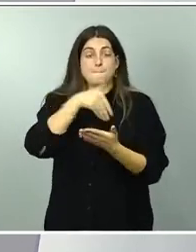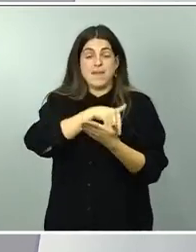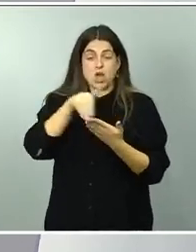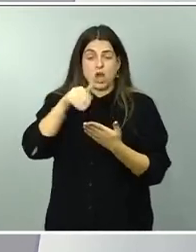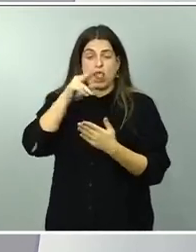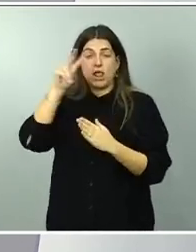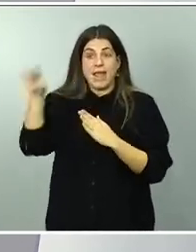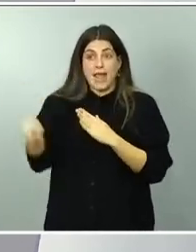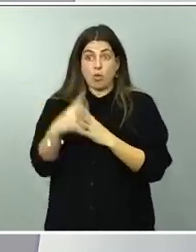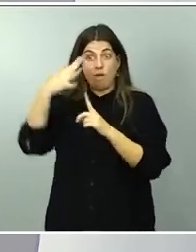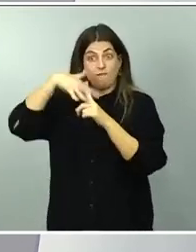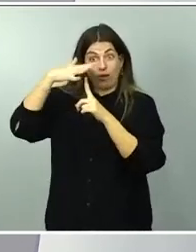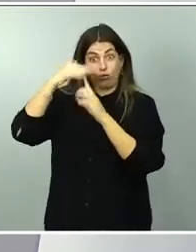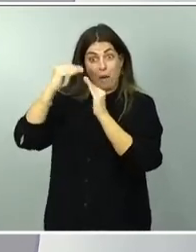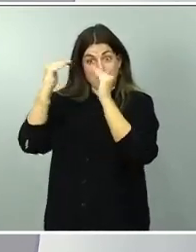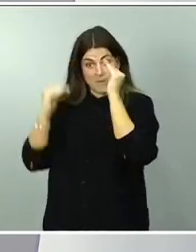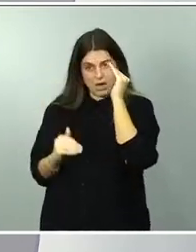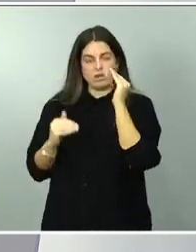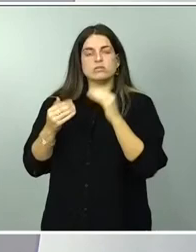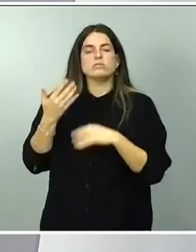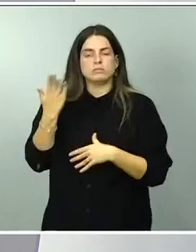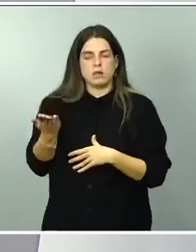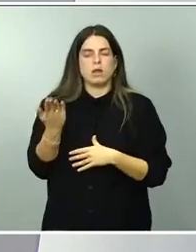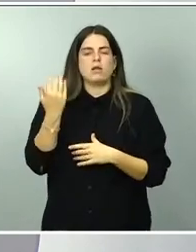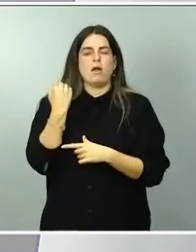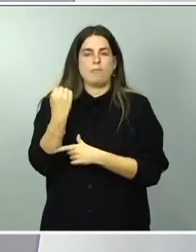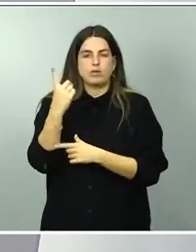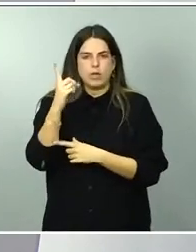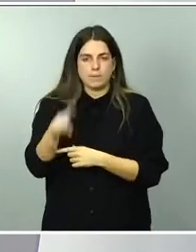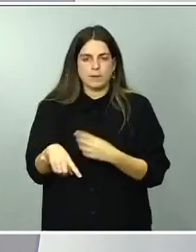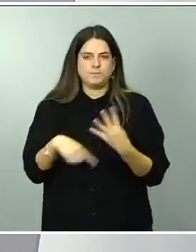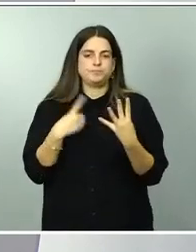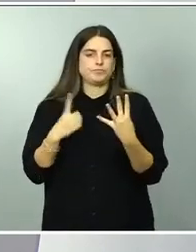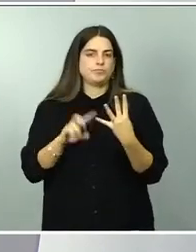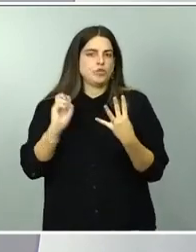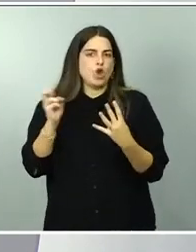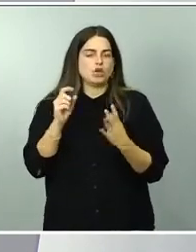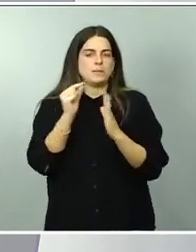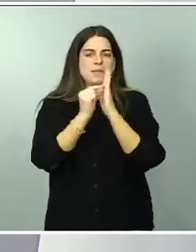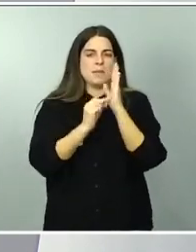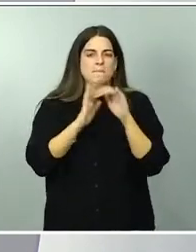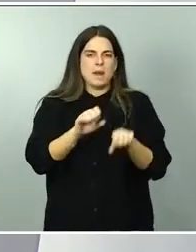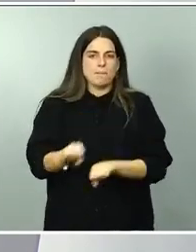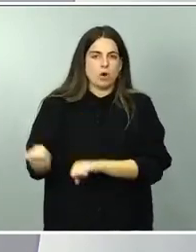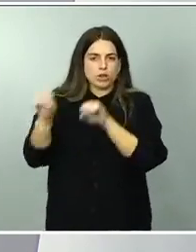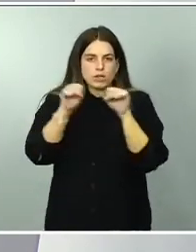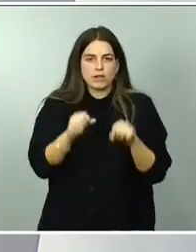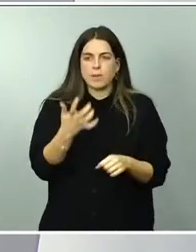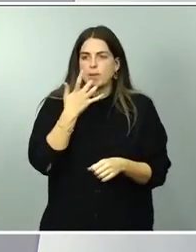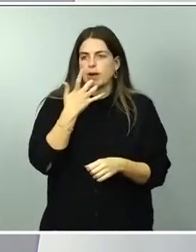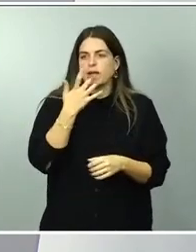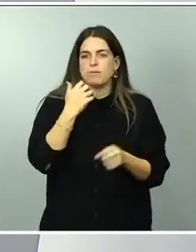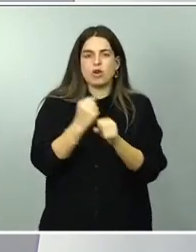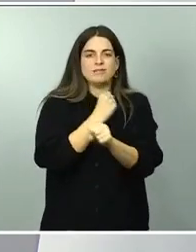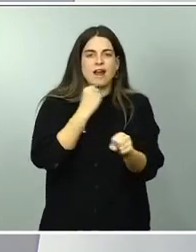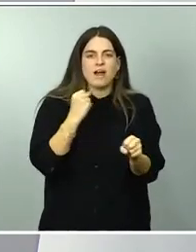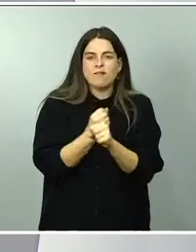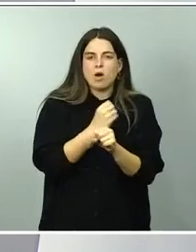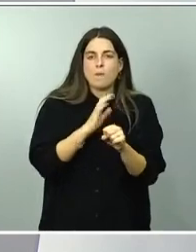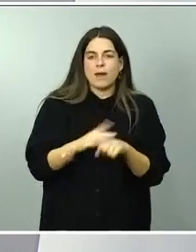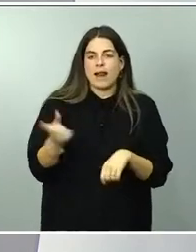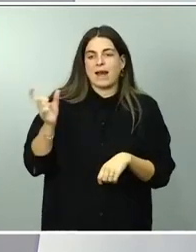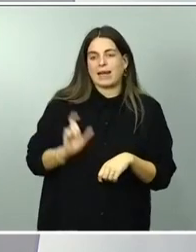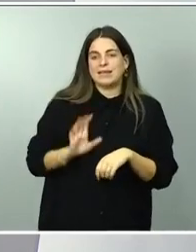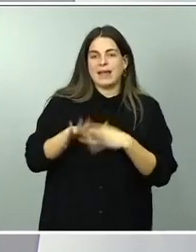incorporado otras medidas de protección, como la ampliación de la reducción de rendimientos del trabajo para renta hasta los 21